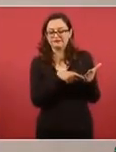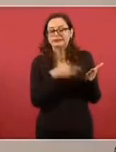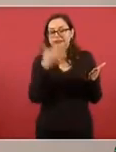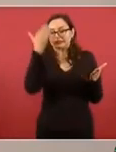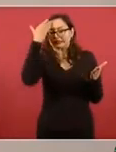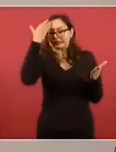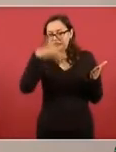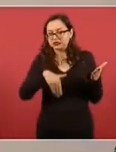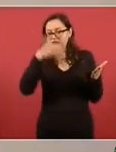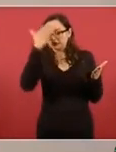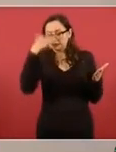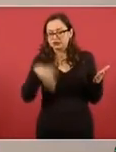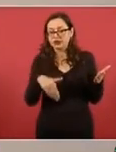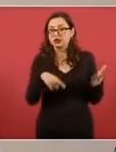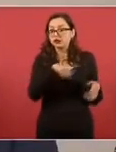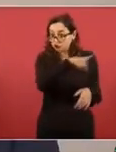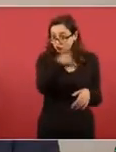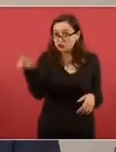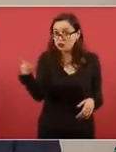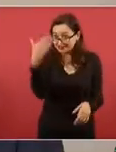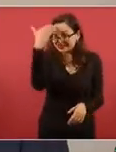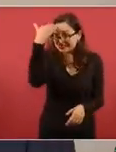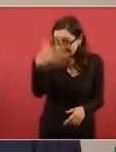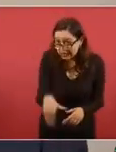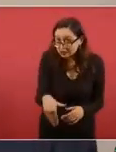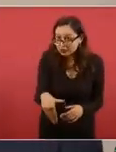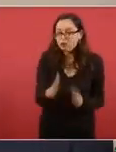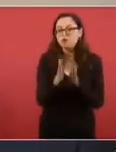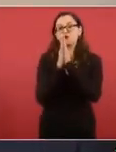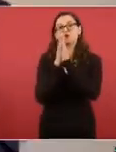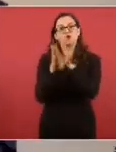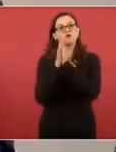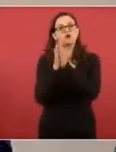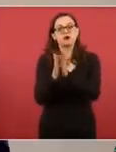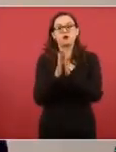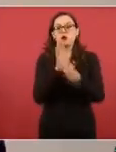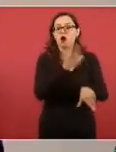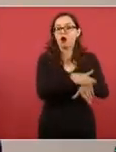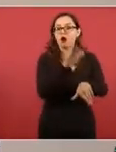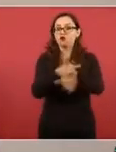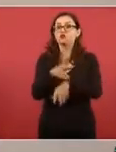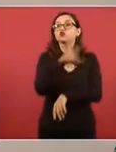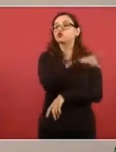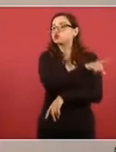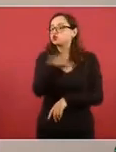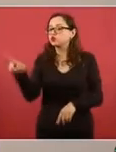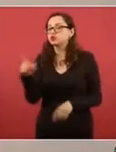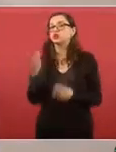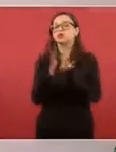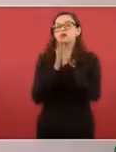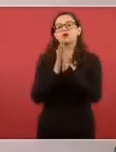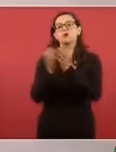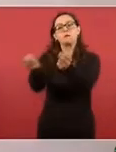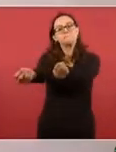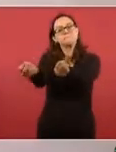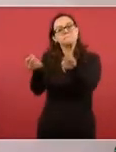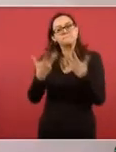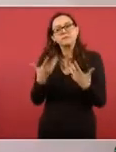esclarecimiento de estos desliznables hechos. Es cuanto. Gracias a órdenes.